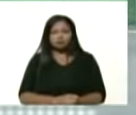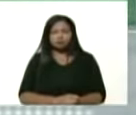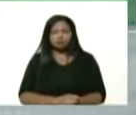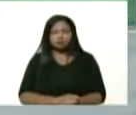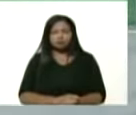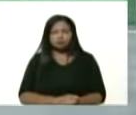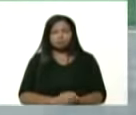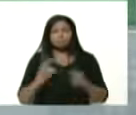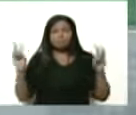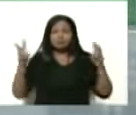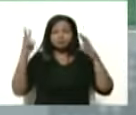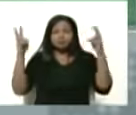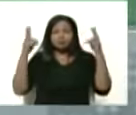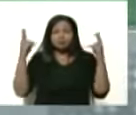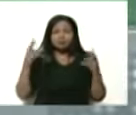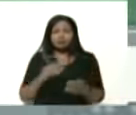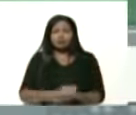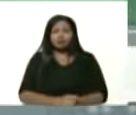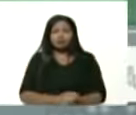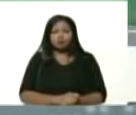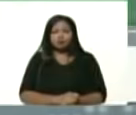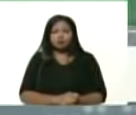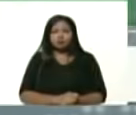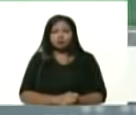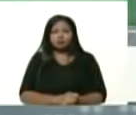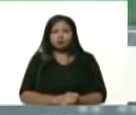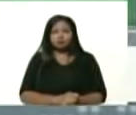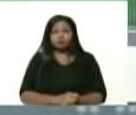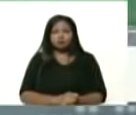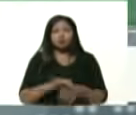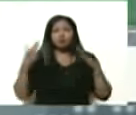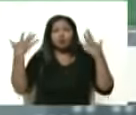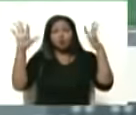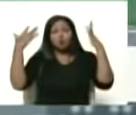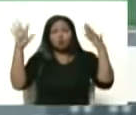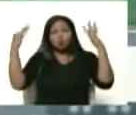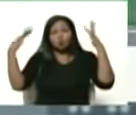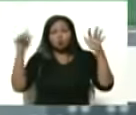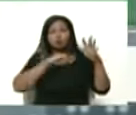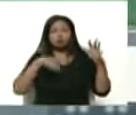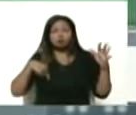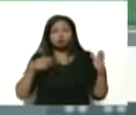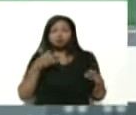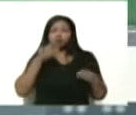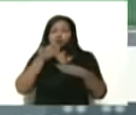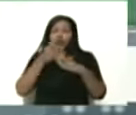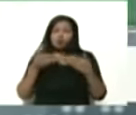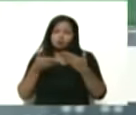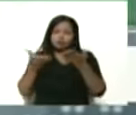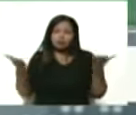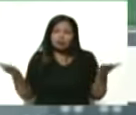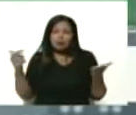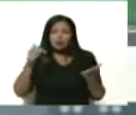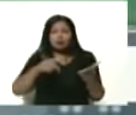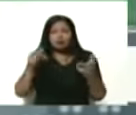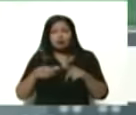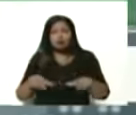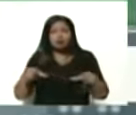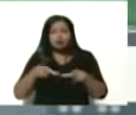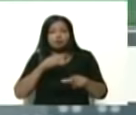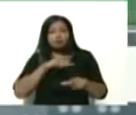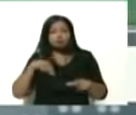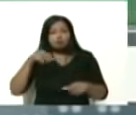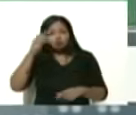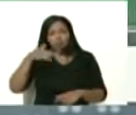venceremos venceremos venceremos un gran aplauso de nosotros para ustedes desde aquí desde el palacio presidencial del